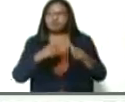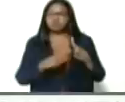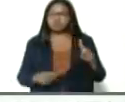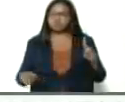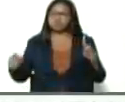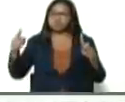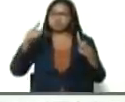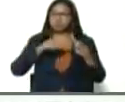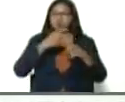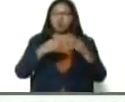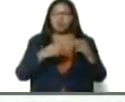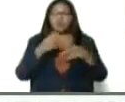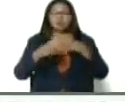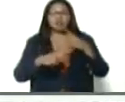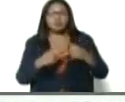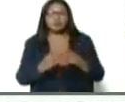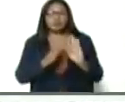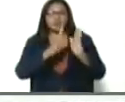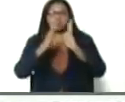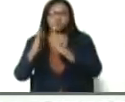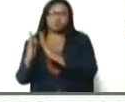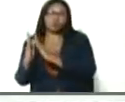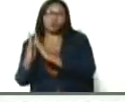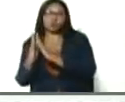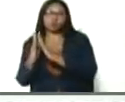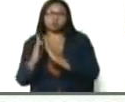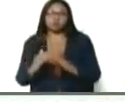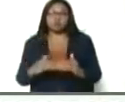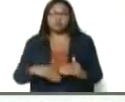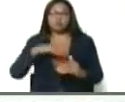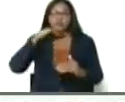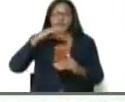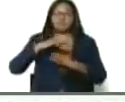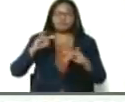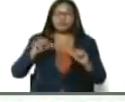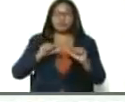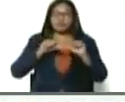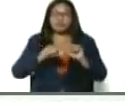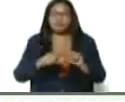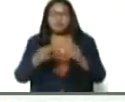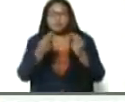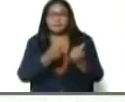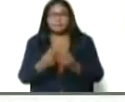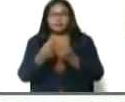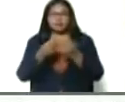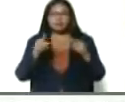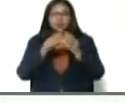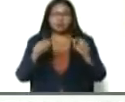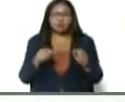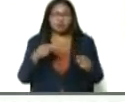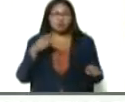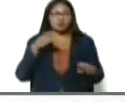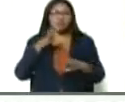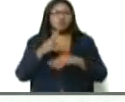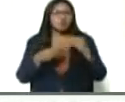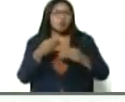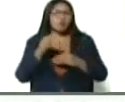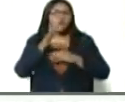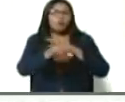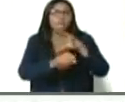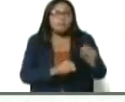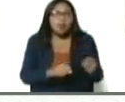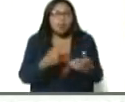distribución, abastecimiento y fijación de precios, acceso a